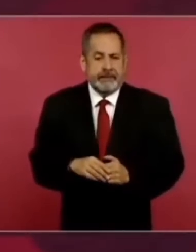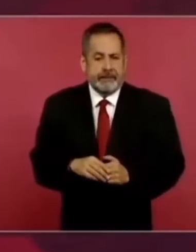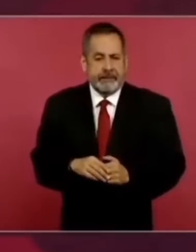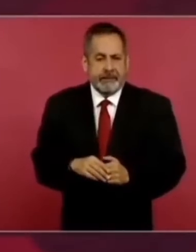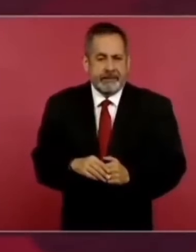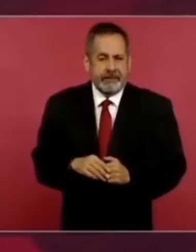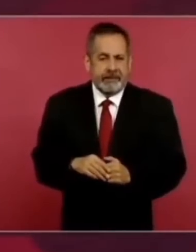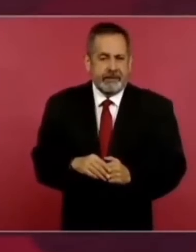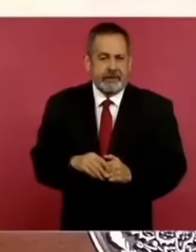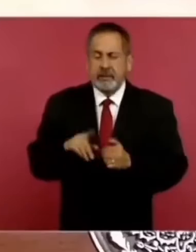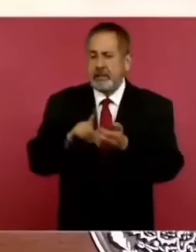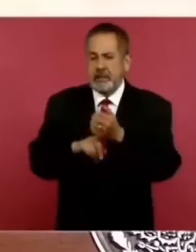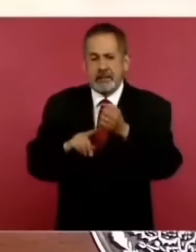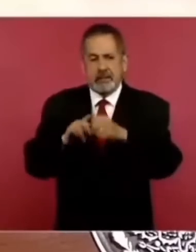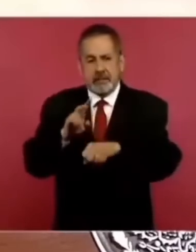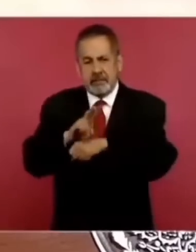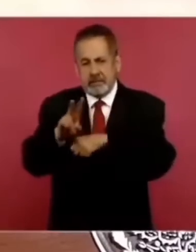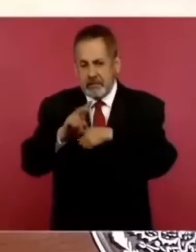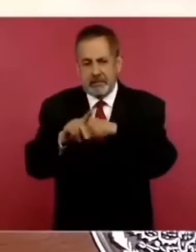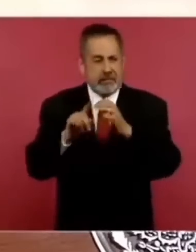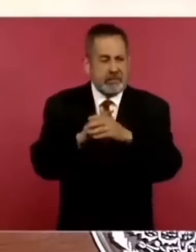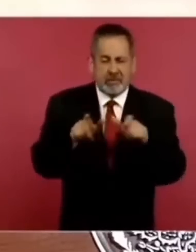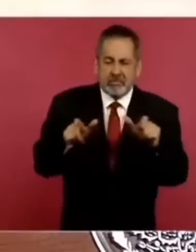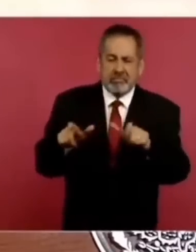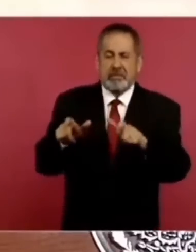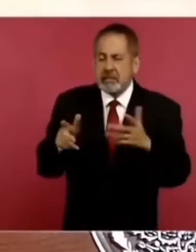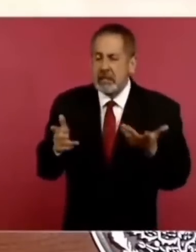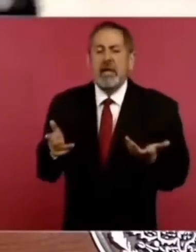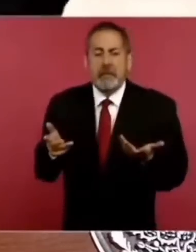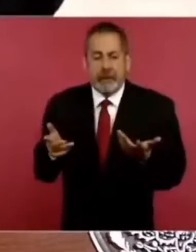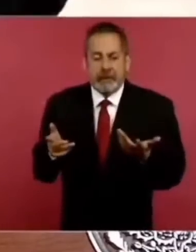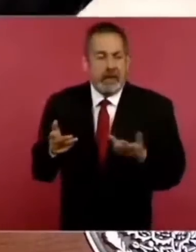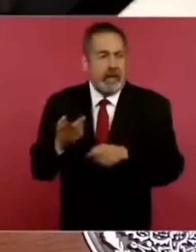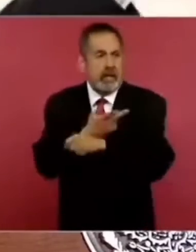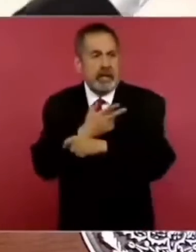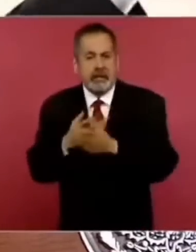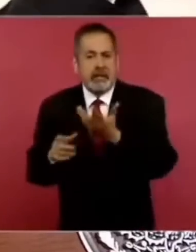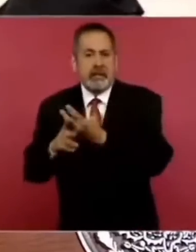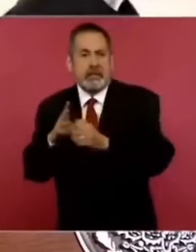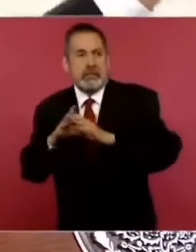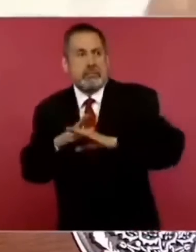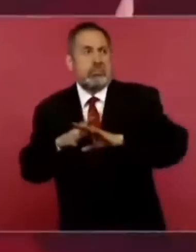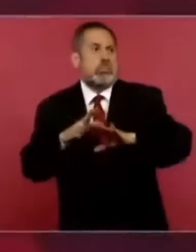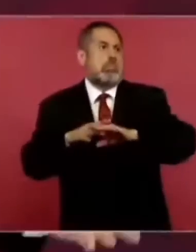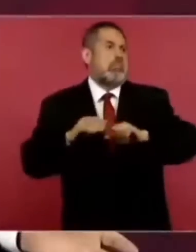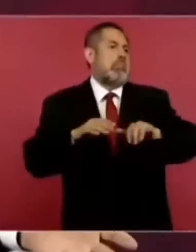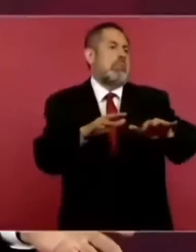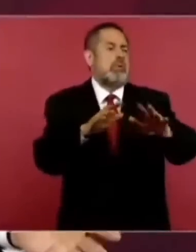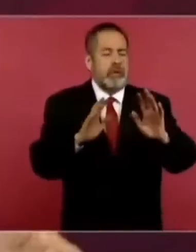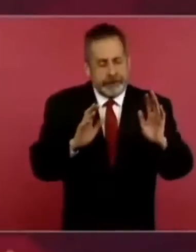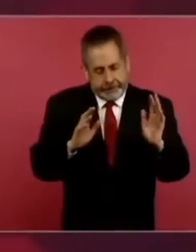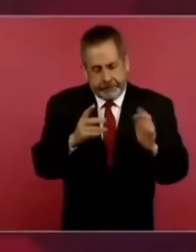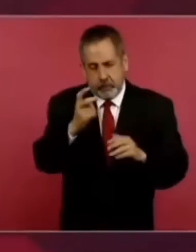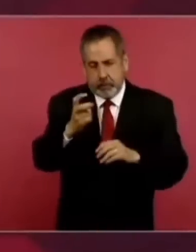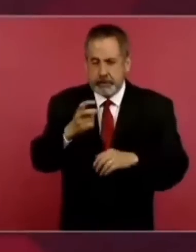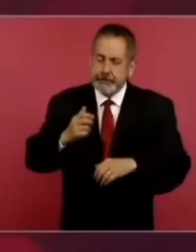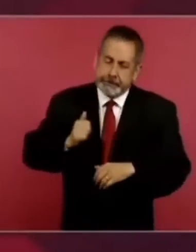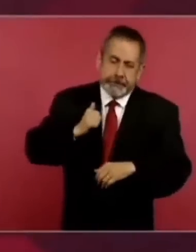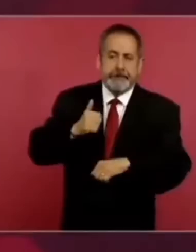manifestar como está sucediendo la migración por eso también aprovecho para hacer un llamado